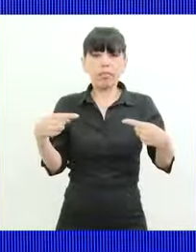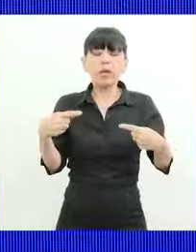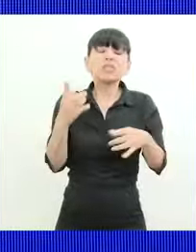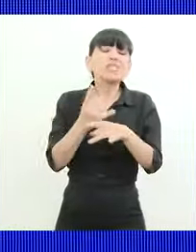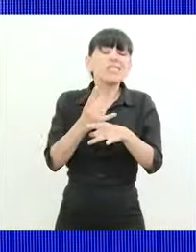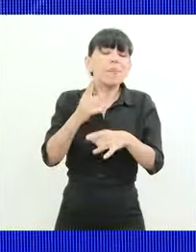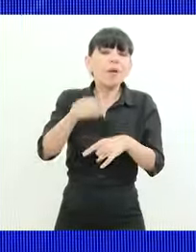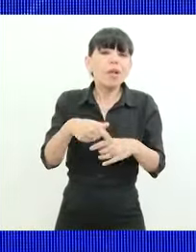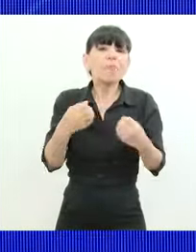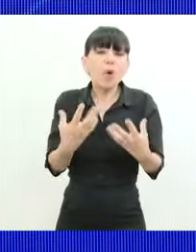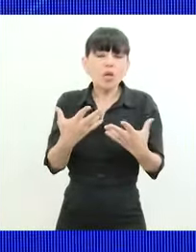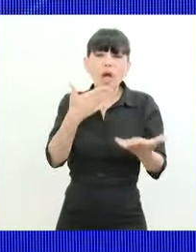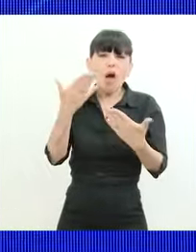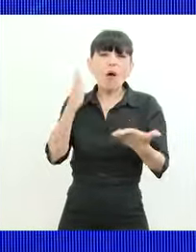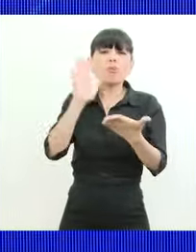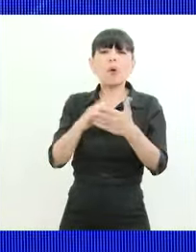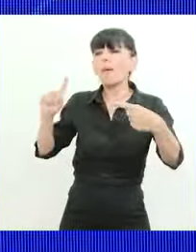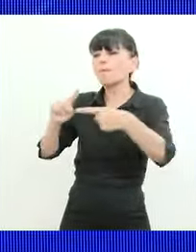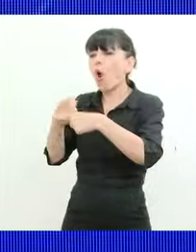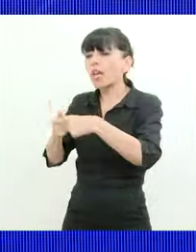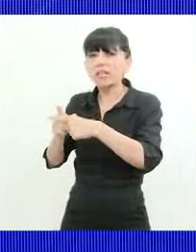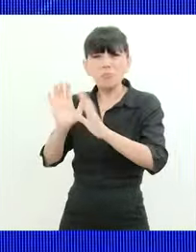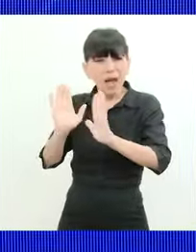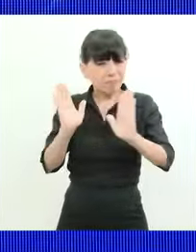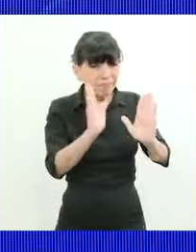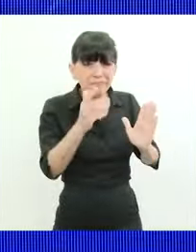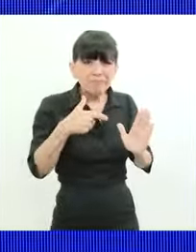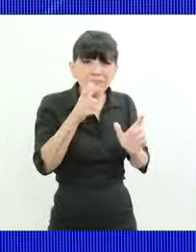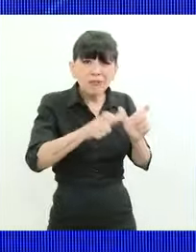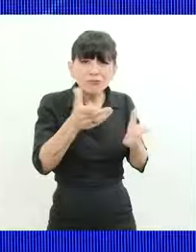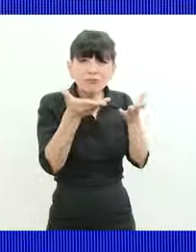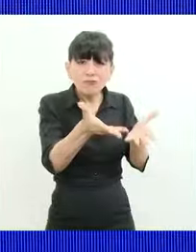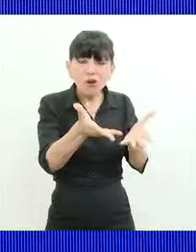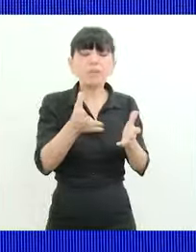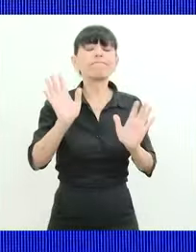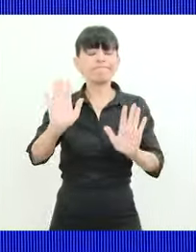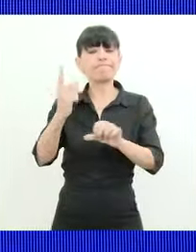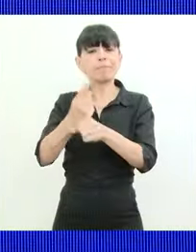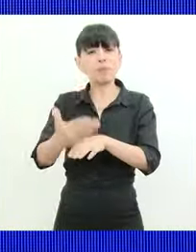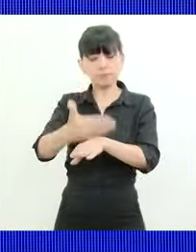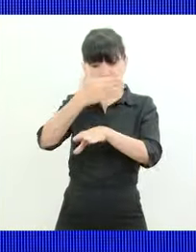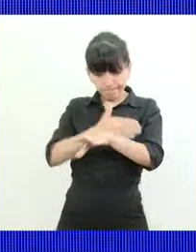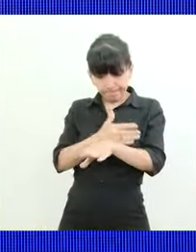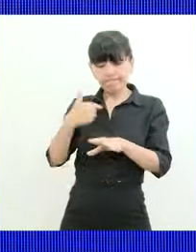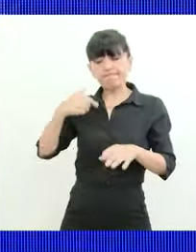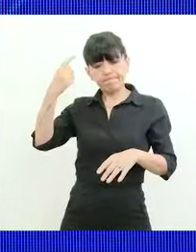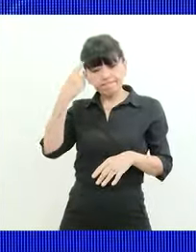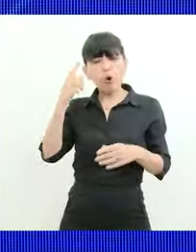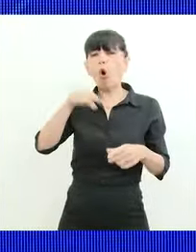políticos y no la de la gente yo antes de discutir eso quiero discutir por qué una adopción tarda 11 años